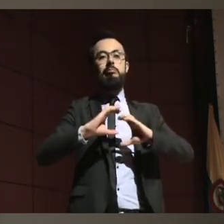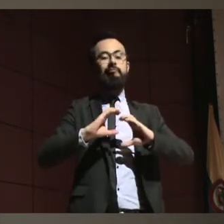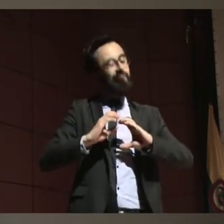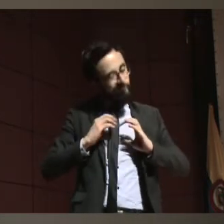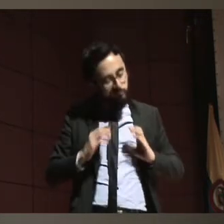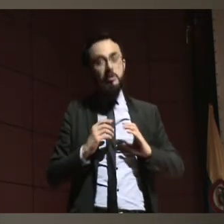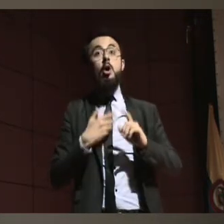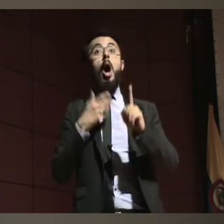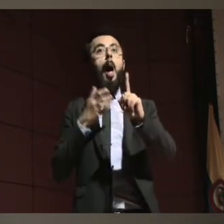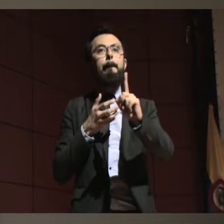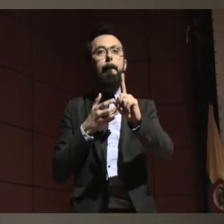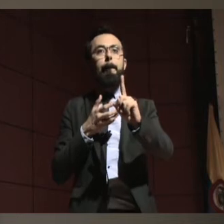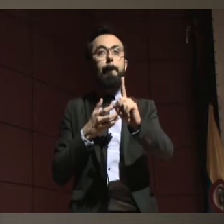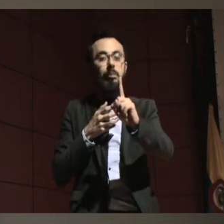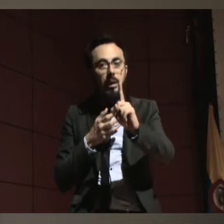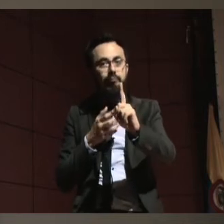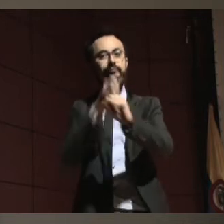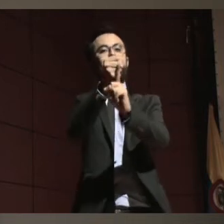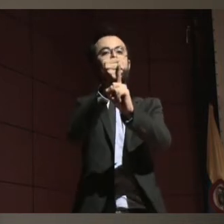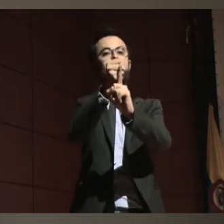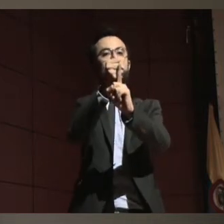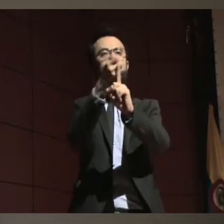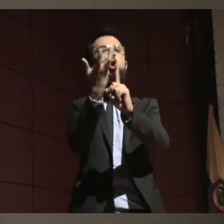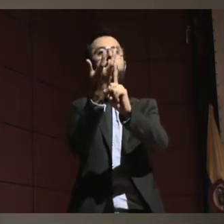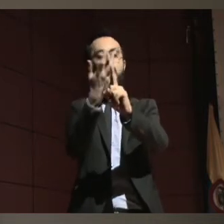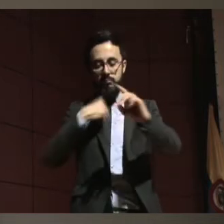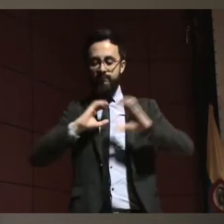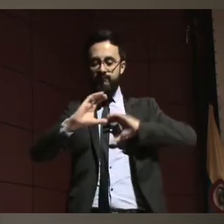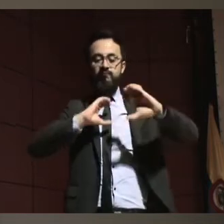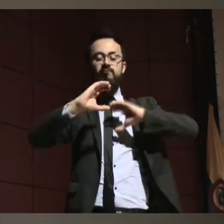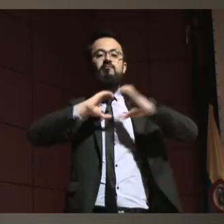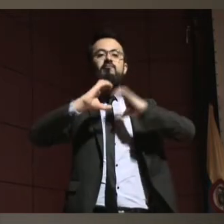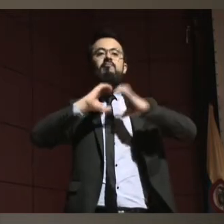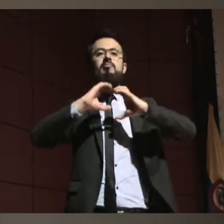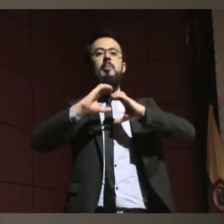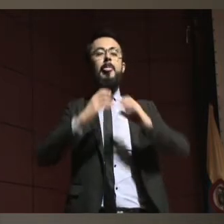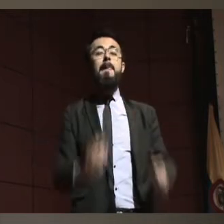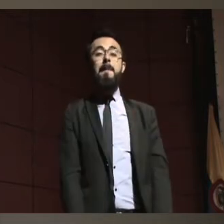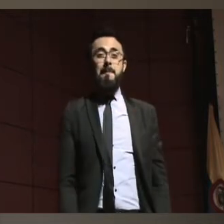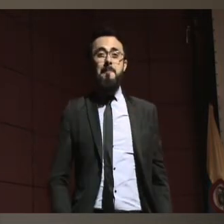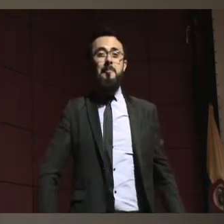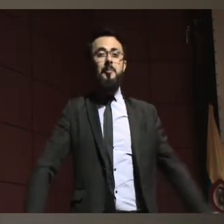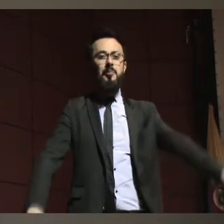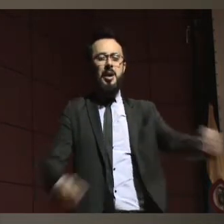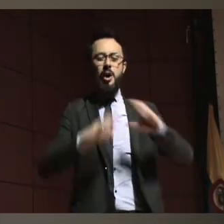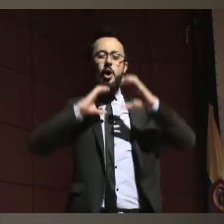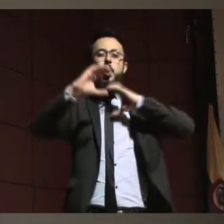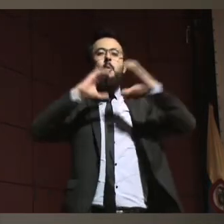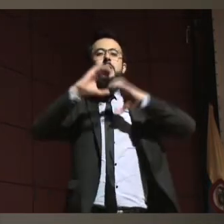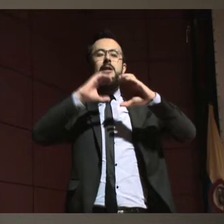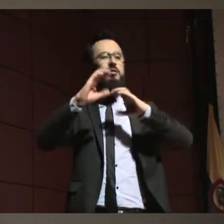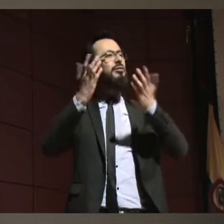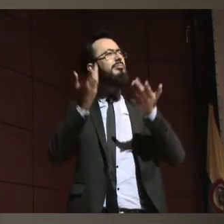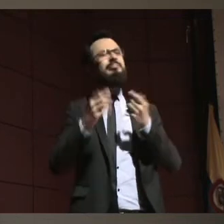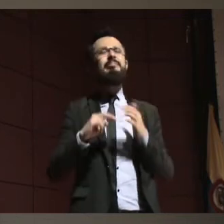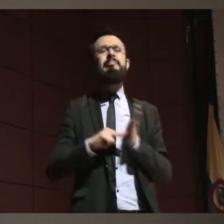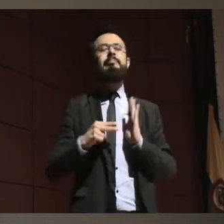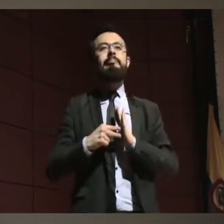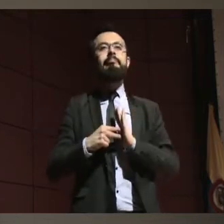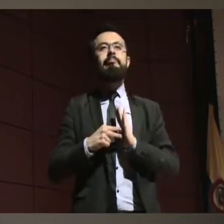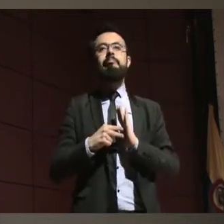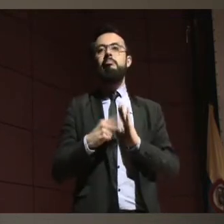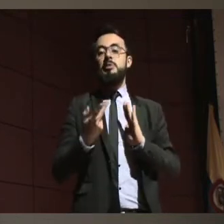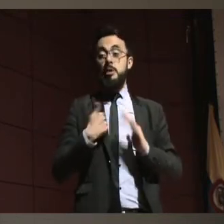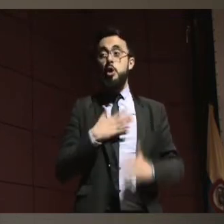comunicación en estos casos tiene que ver con que con la forma de comunicarlo podamos decir que